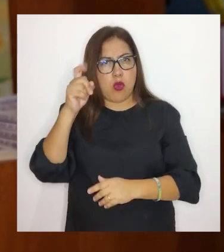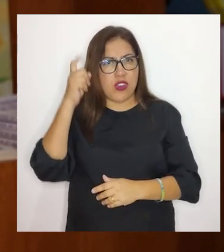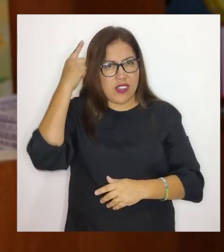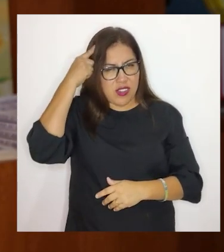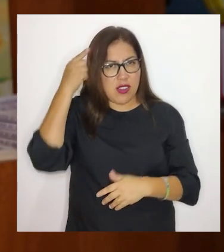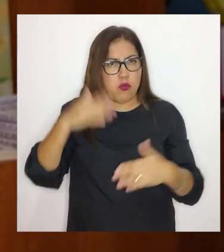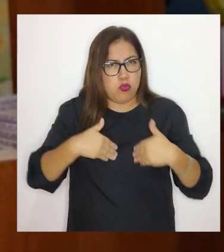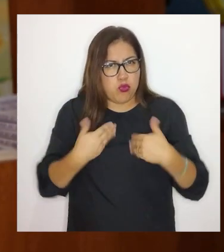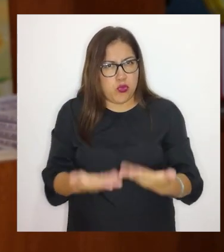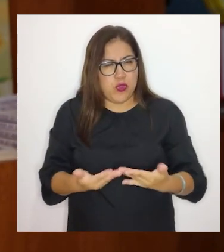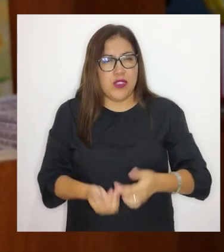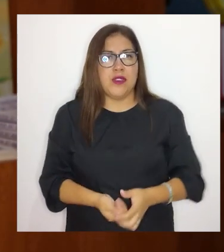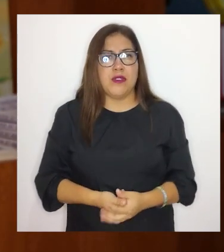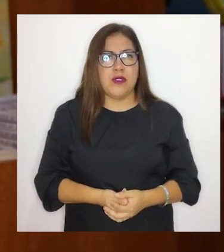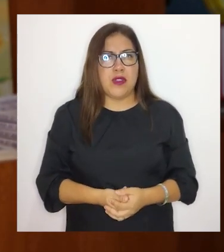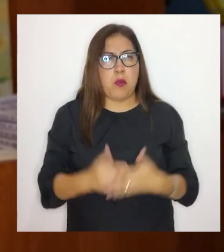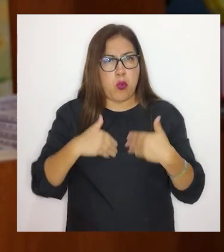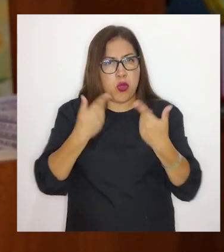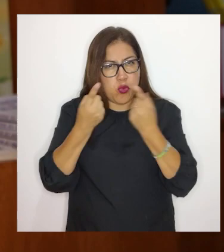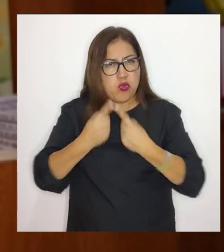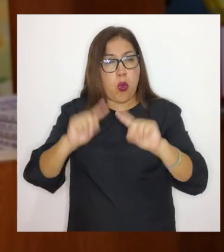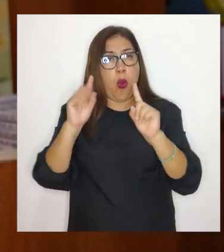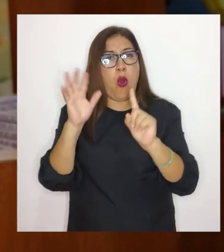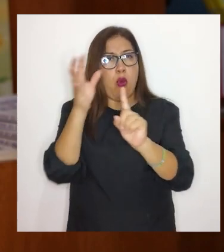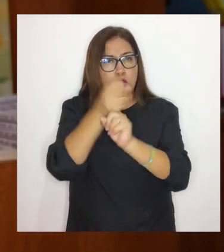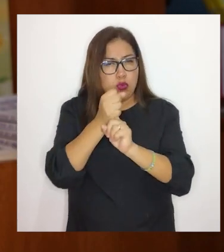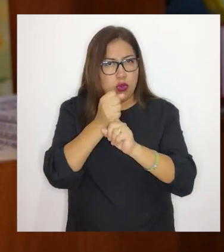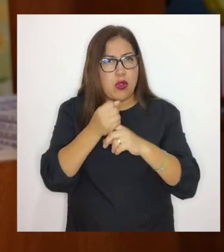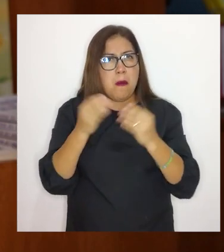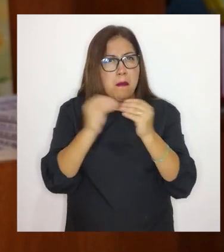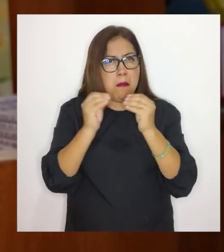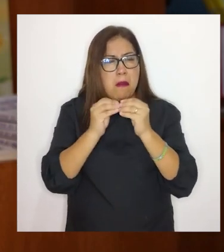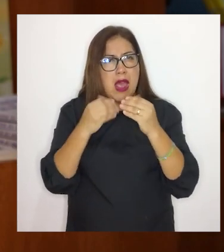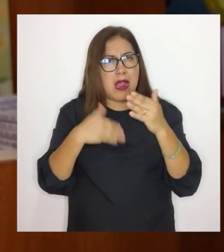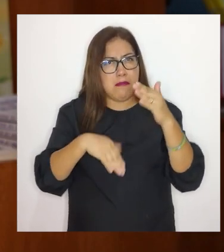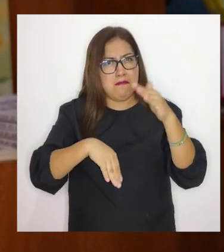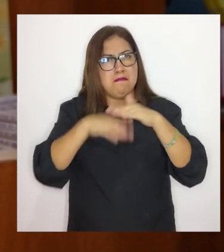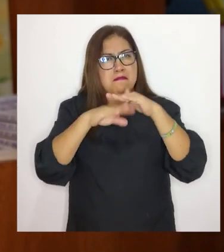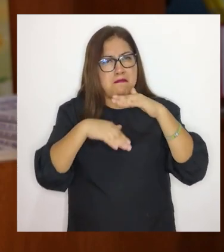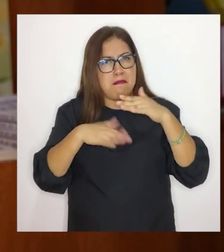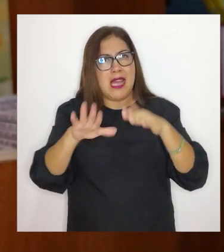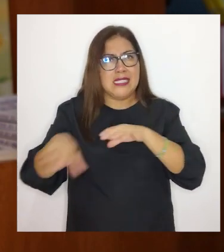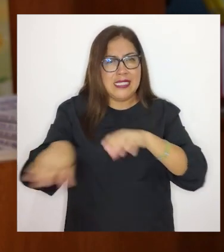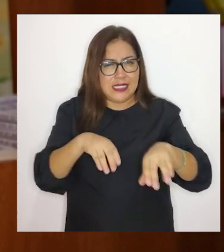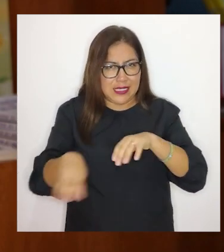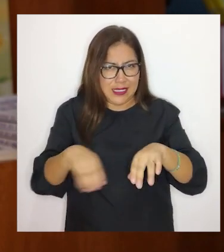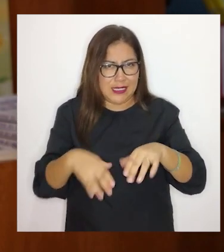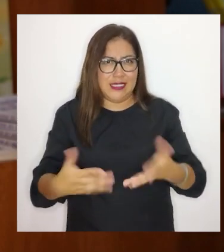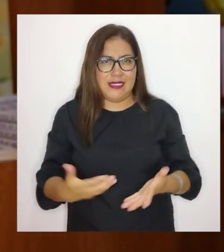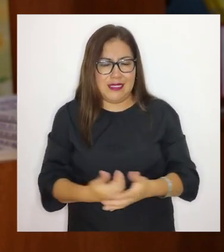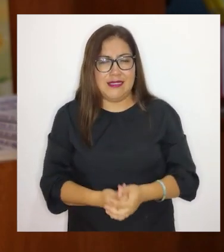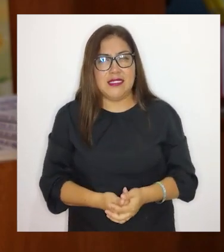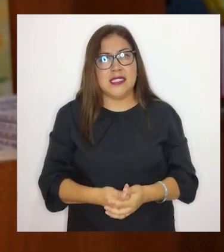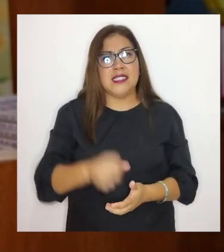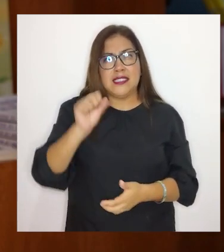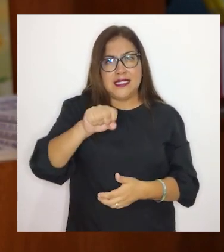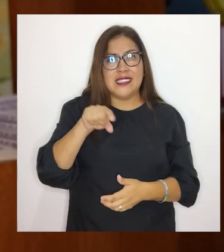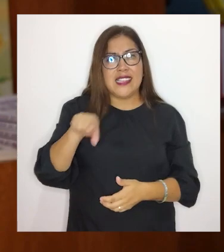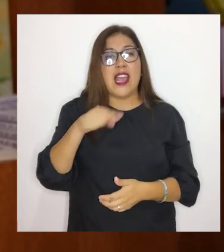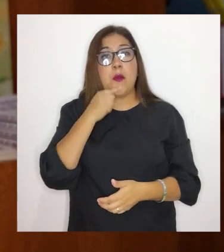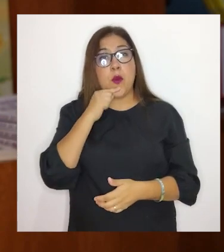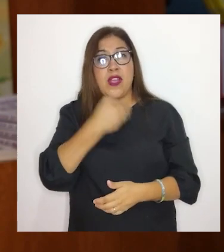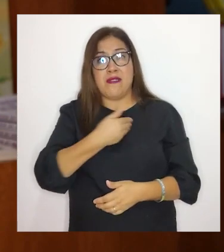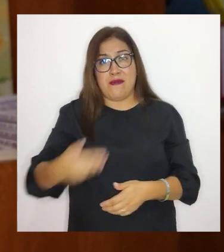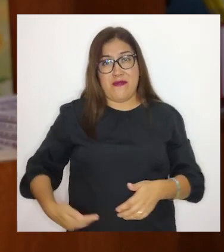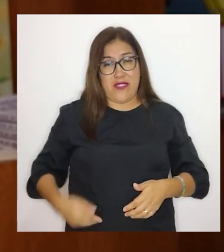política para poder llegar con más efectividad. Y realmente